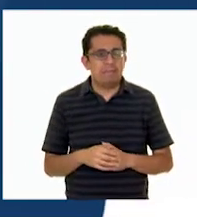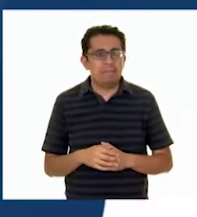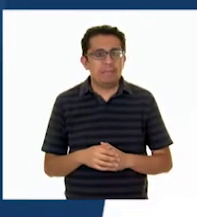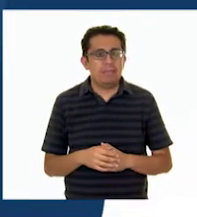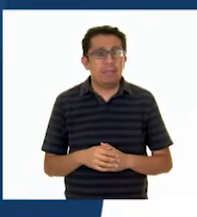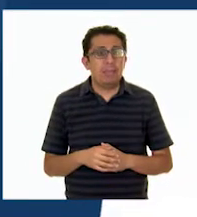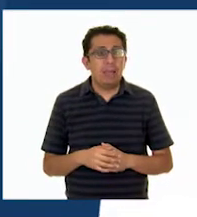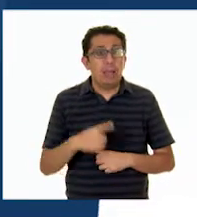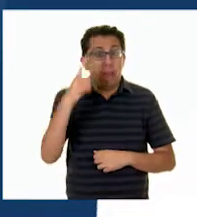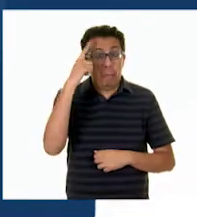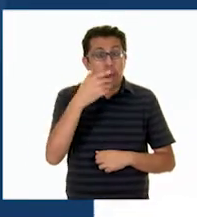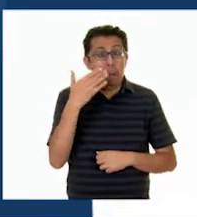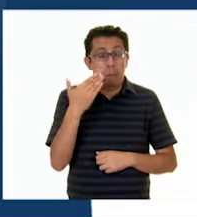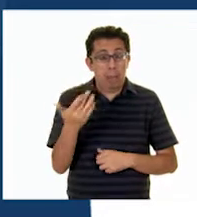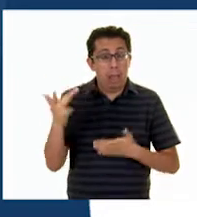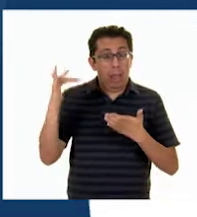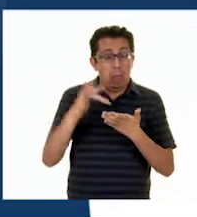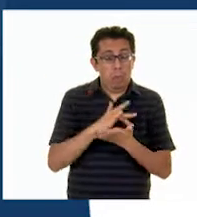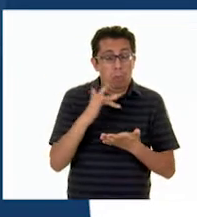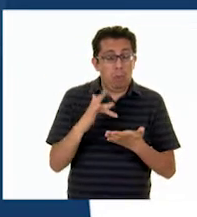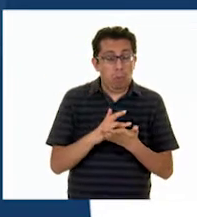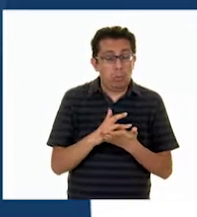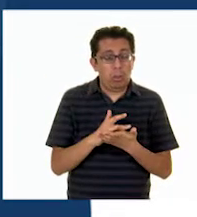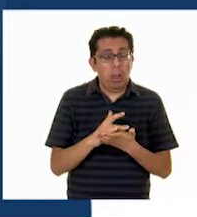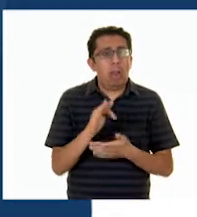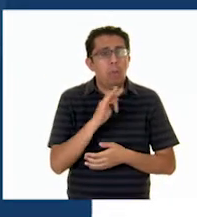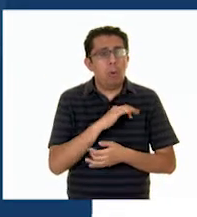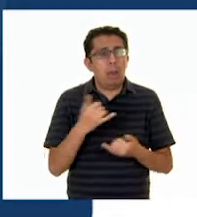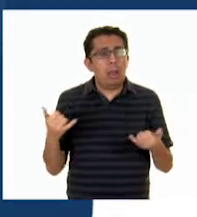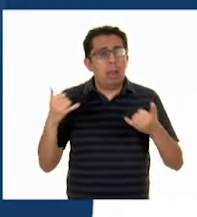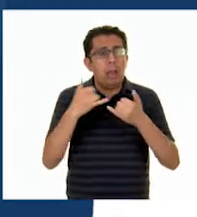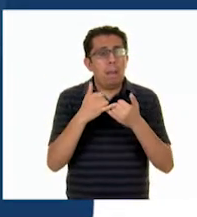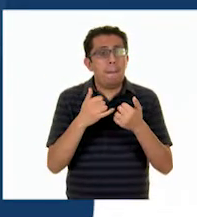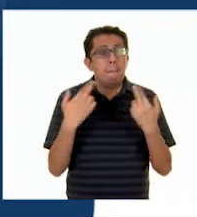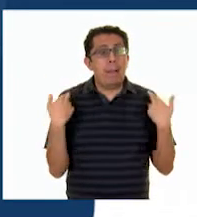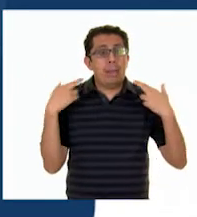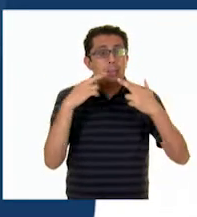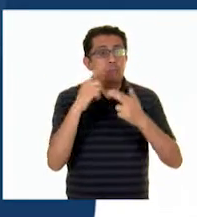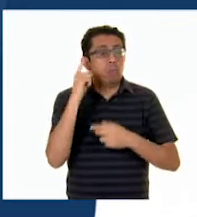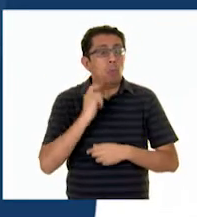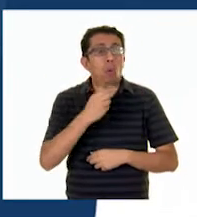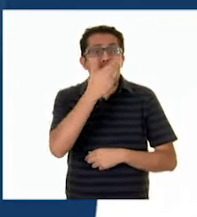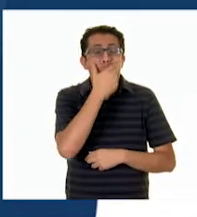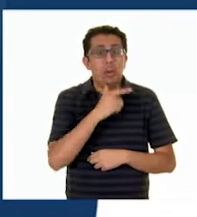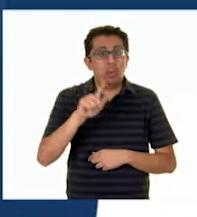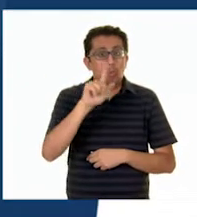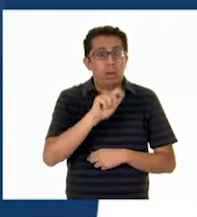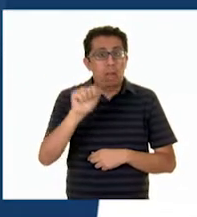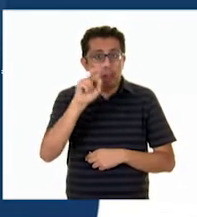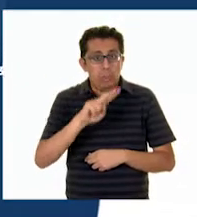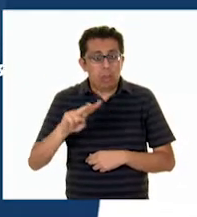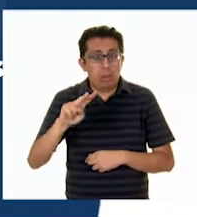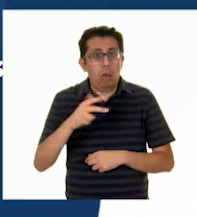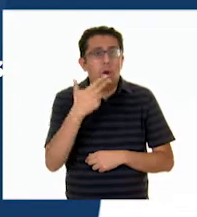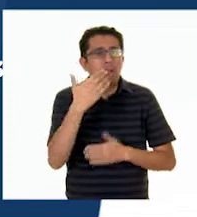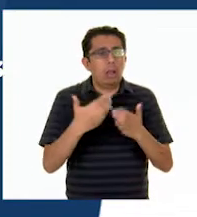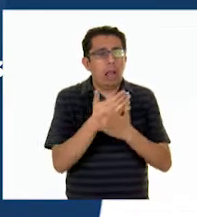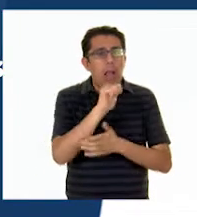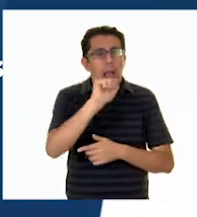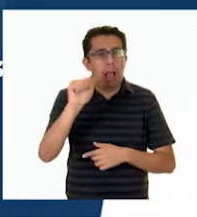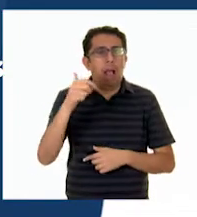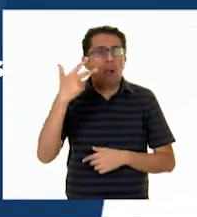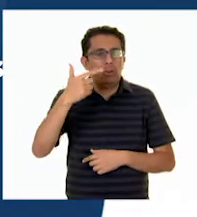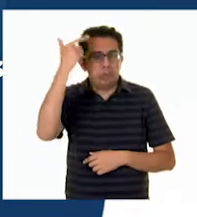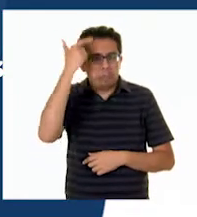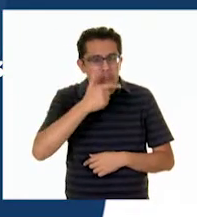Para solicitar apoyo Pedagógico Comunícate con maestras Y maestros De lunes a viernes De 8 a